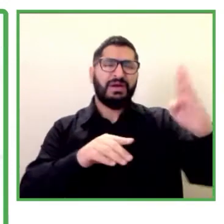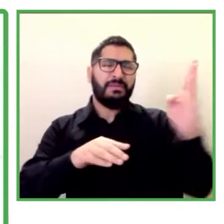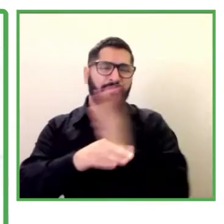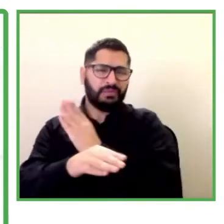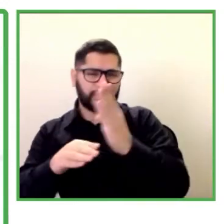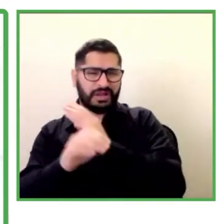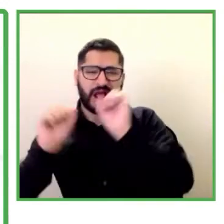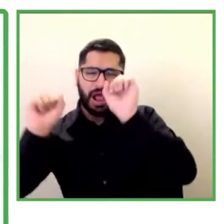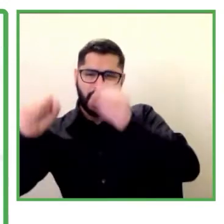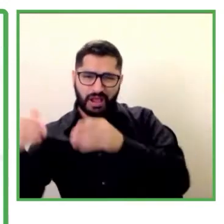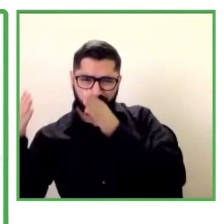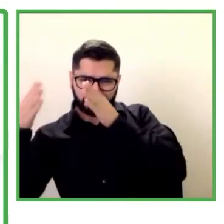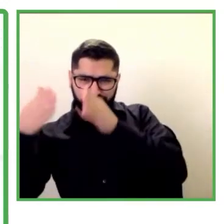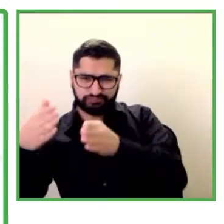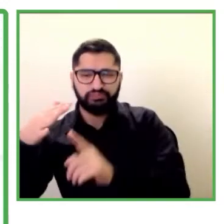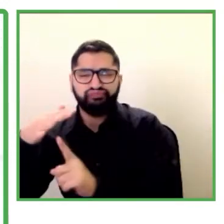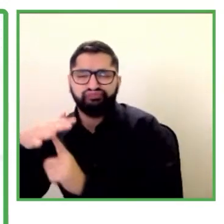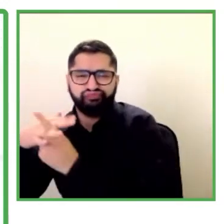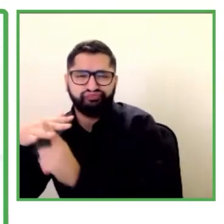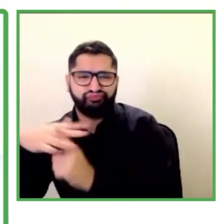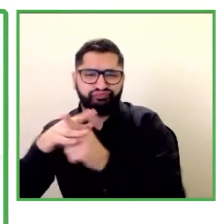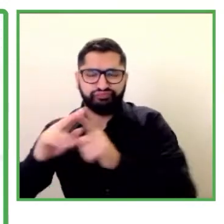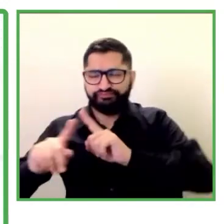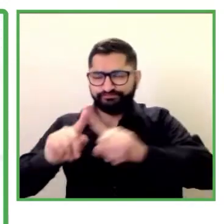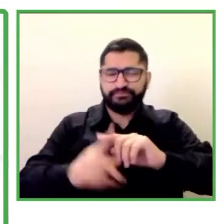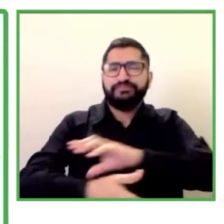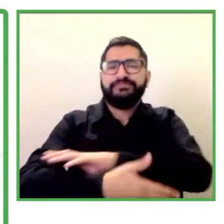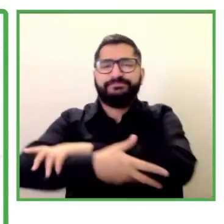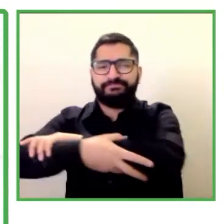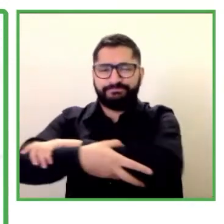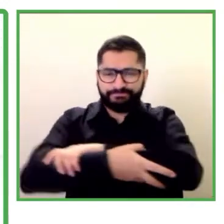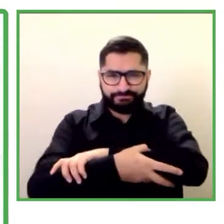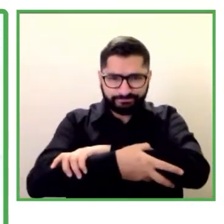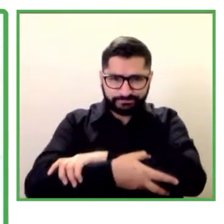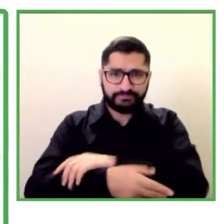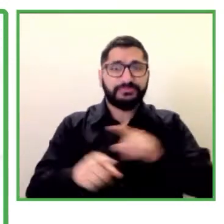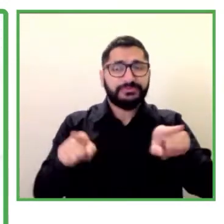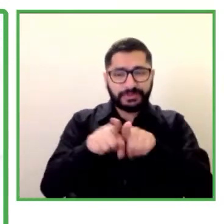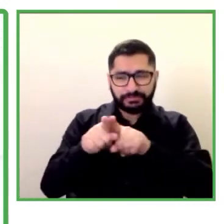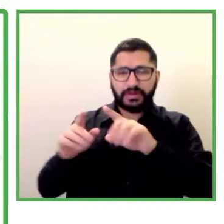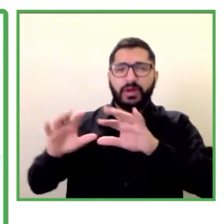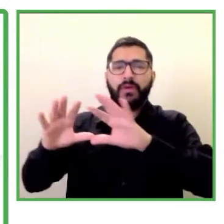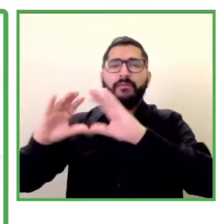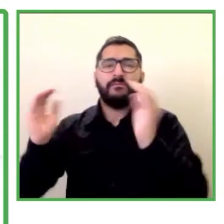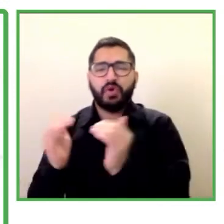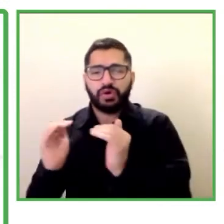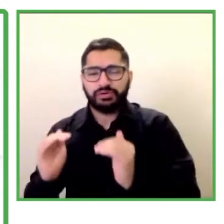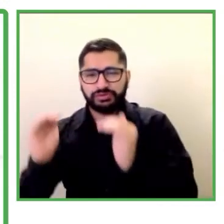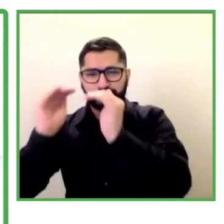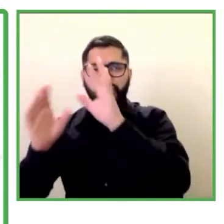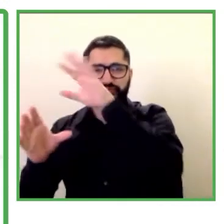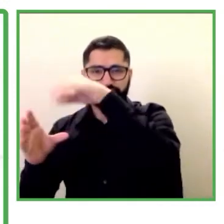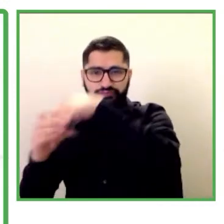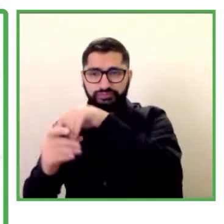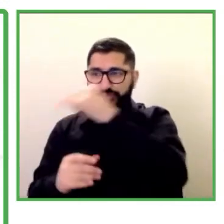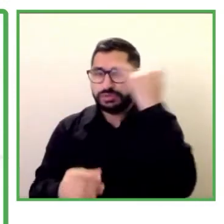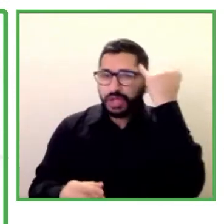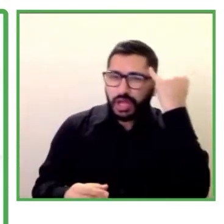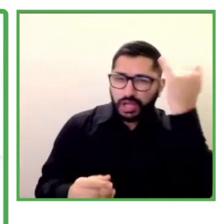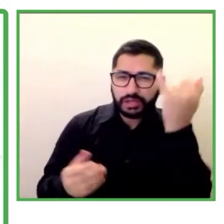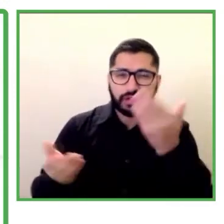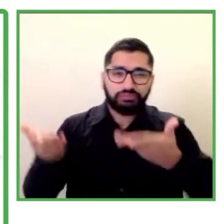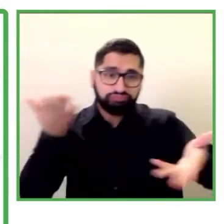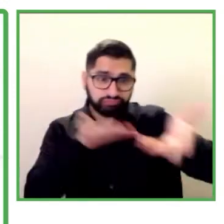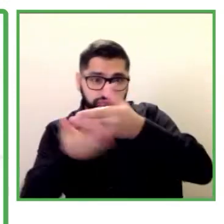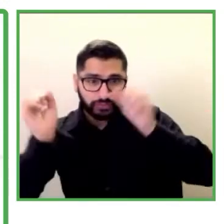asociaciones y las fundaciones que nos acompañan en esta iniciativa, que como verán, poco a poco comienza a tomar